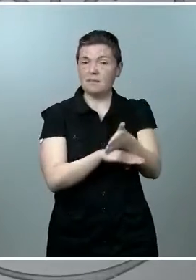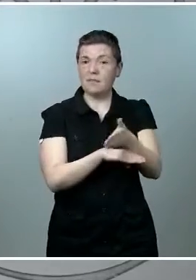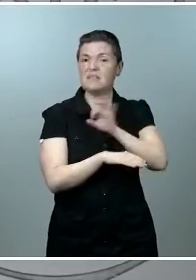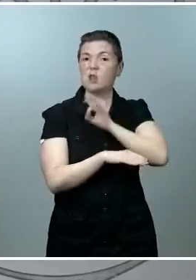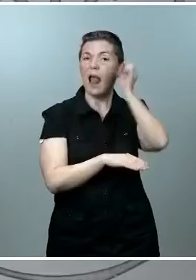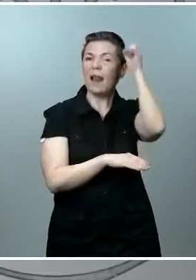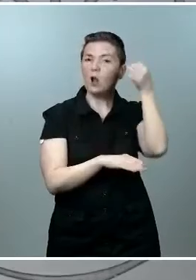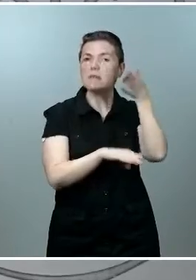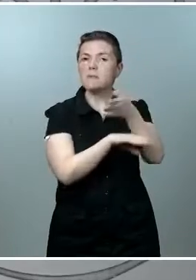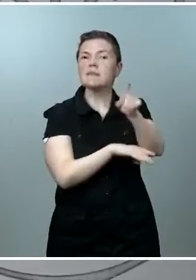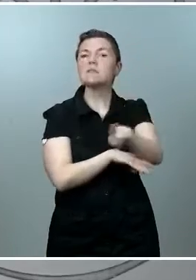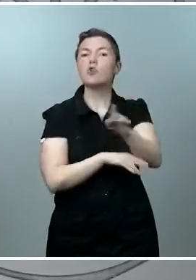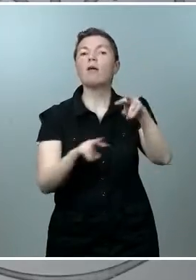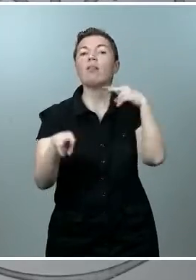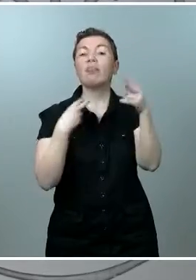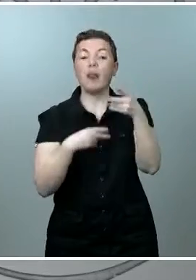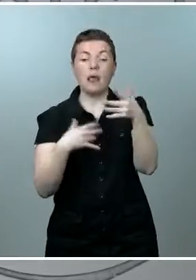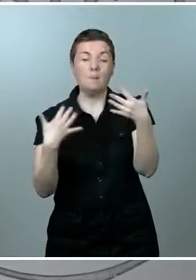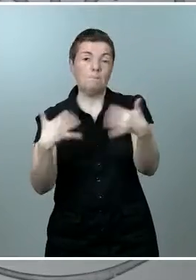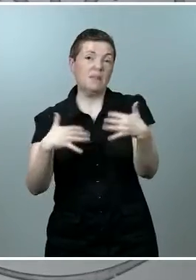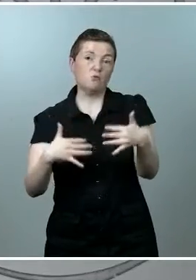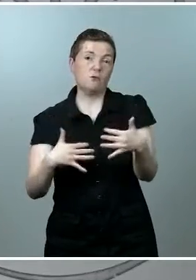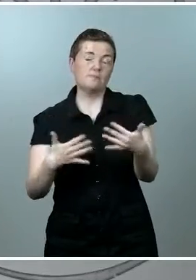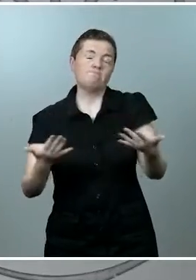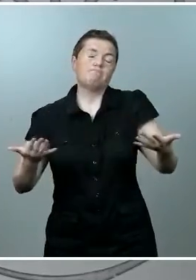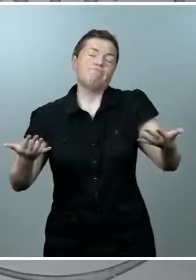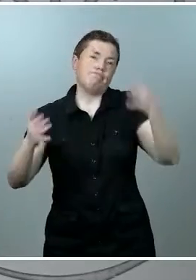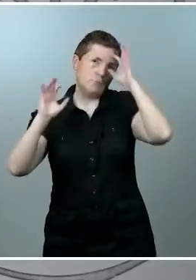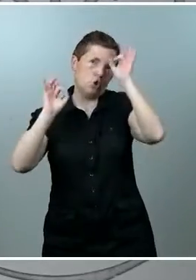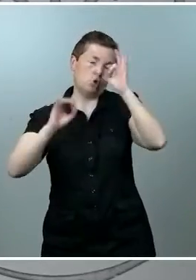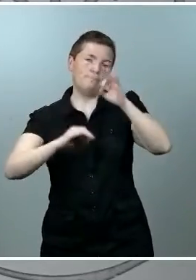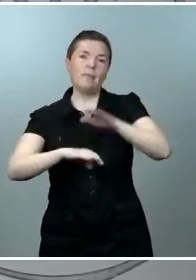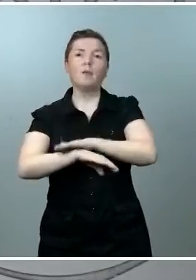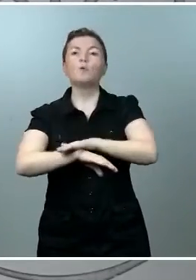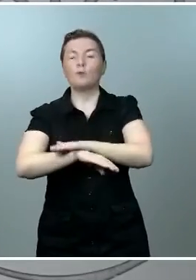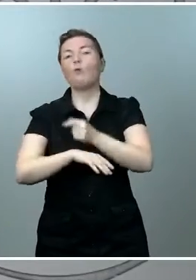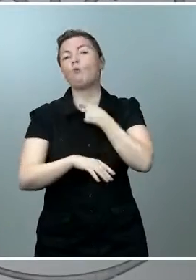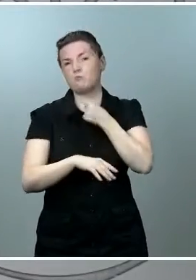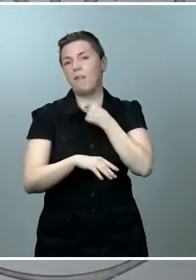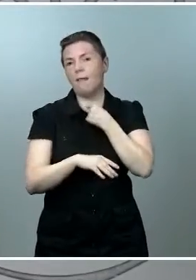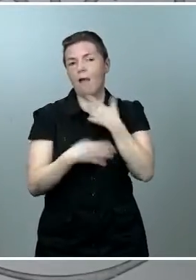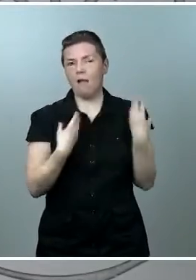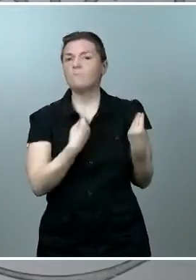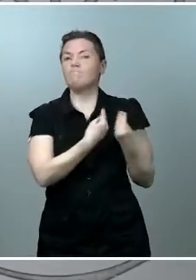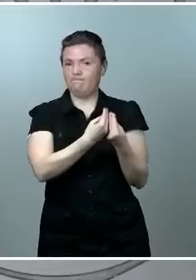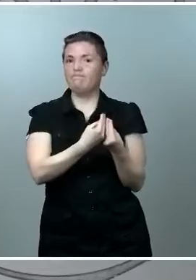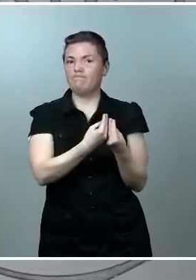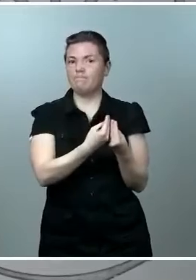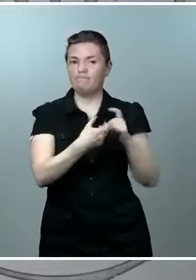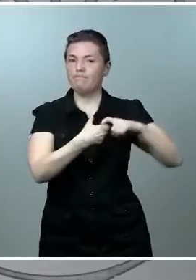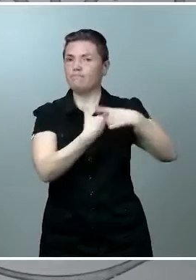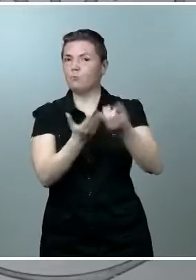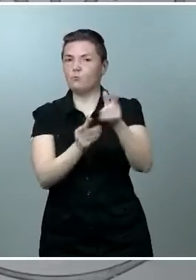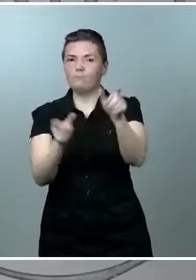a la cena de esta noche, pues es obvio que al Gobierno le gustaría estar acompañado por todas las personas que